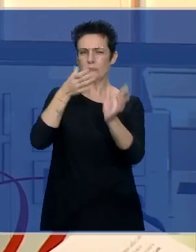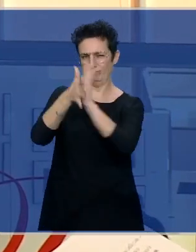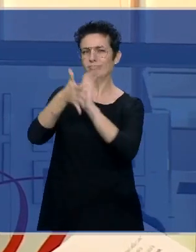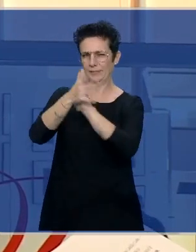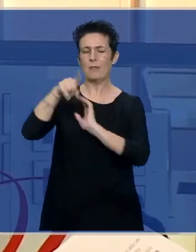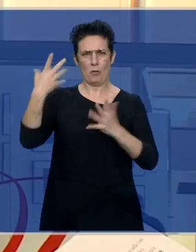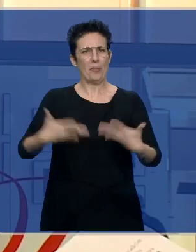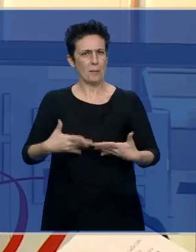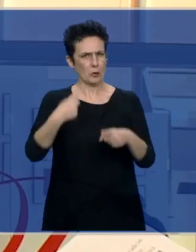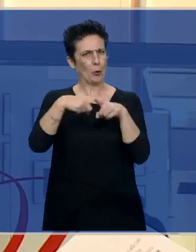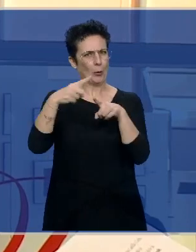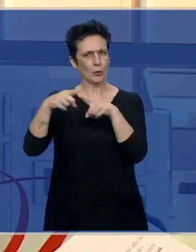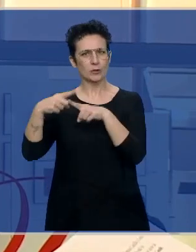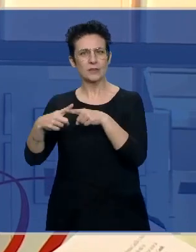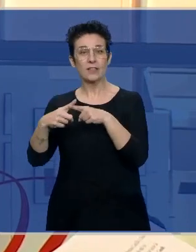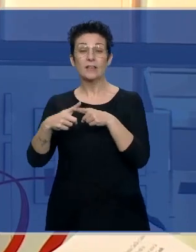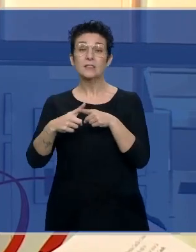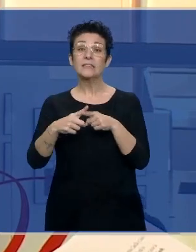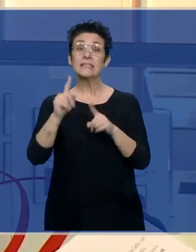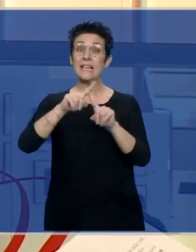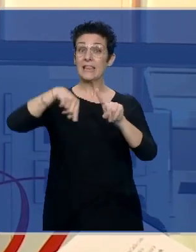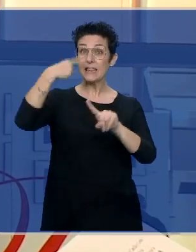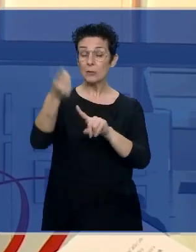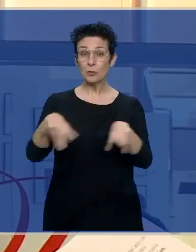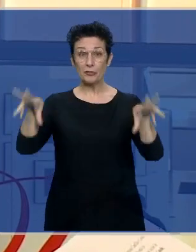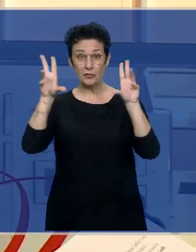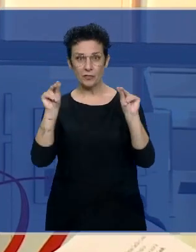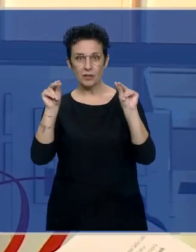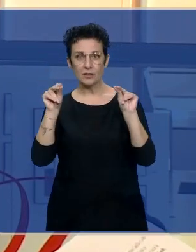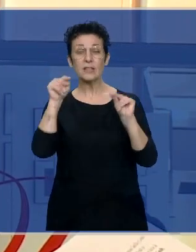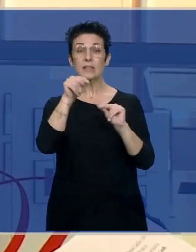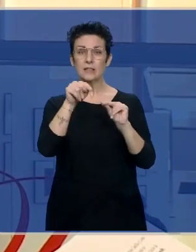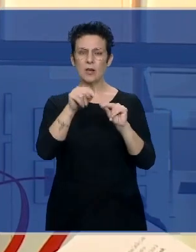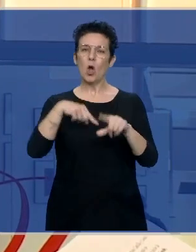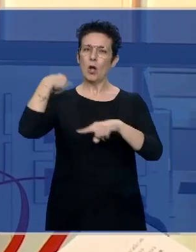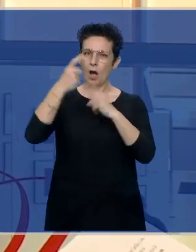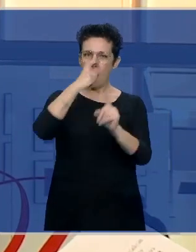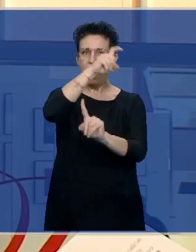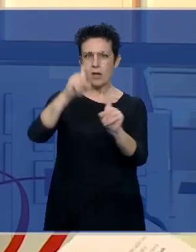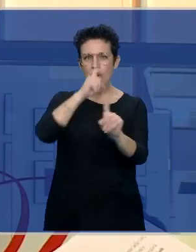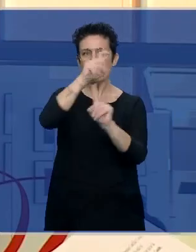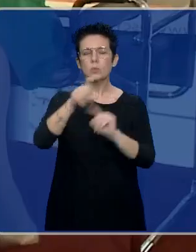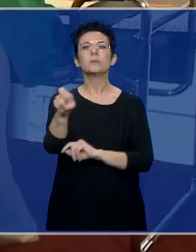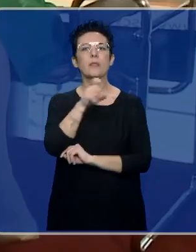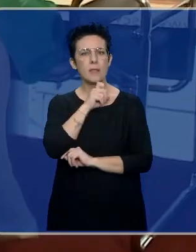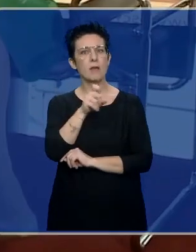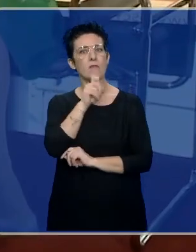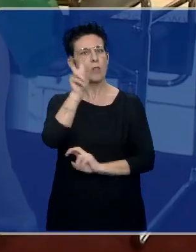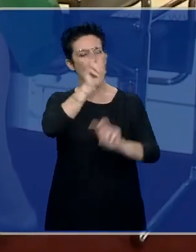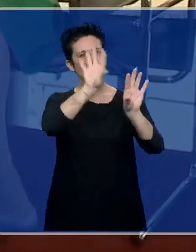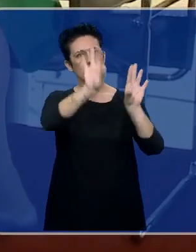muy divertidas. Pero luego, claro, al final, sacar esa nómina todos los años es complejo, es complicado.